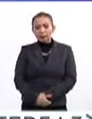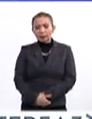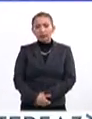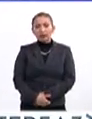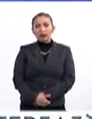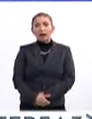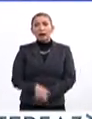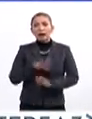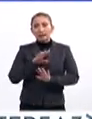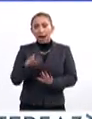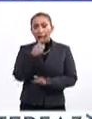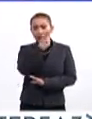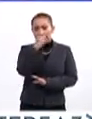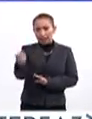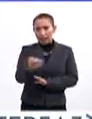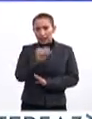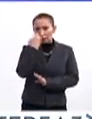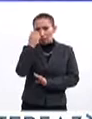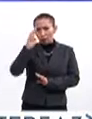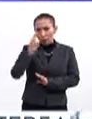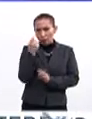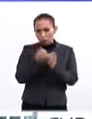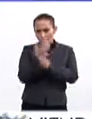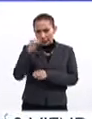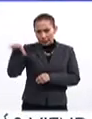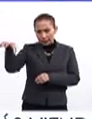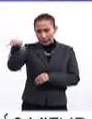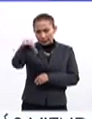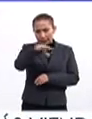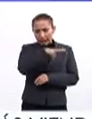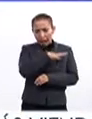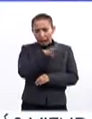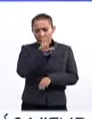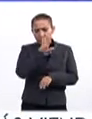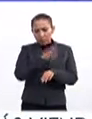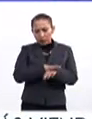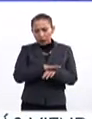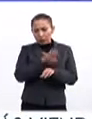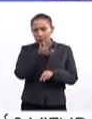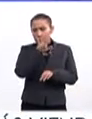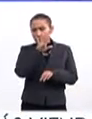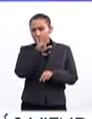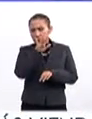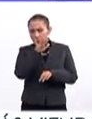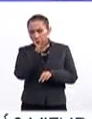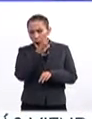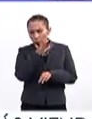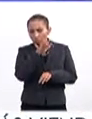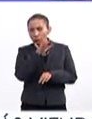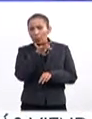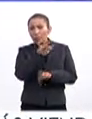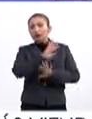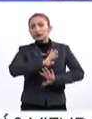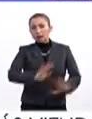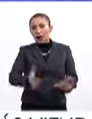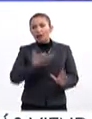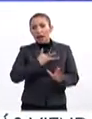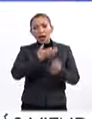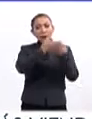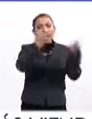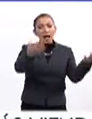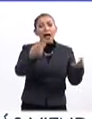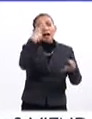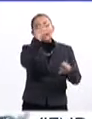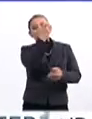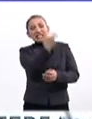ya de las 100 hay más de 50 que tienen terrenos